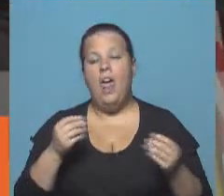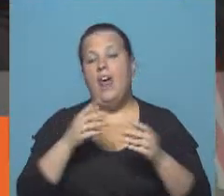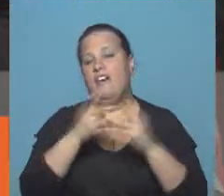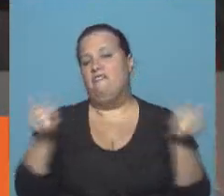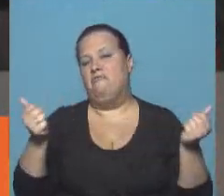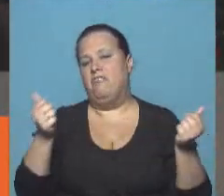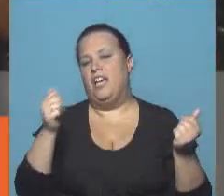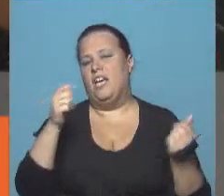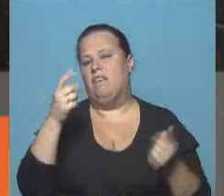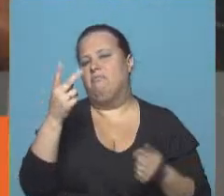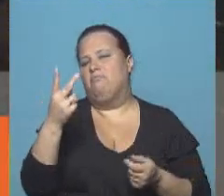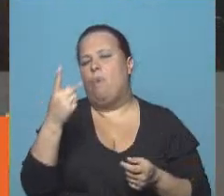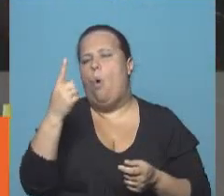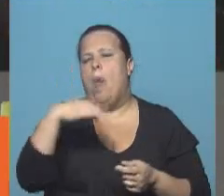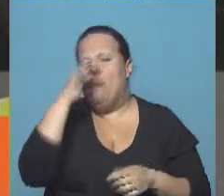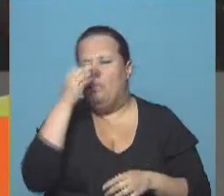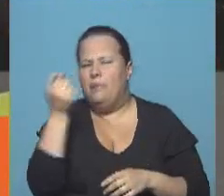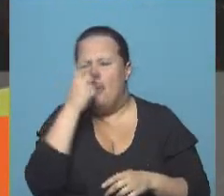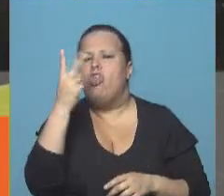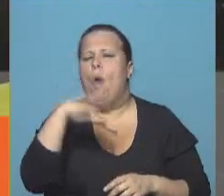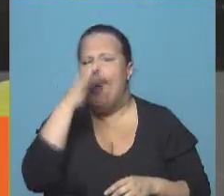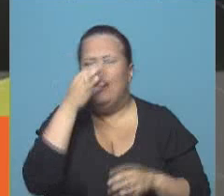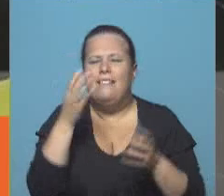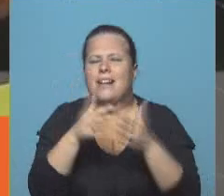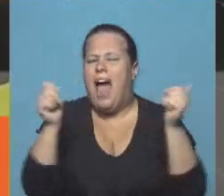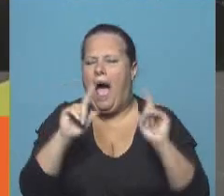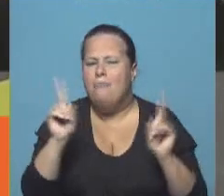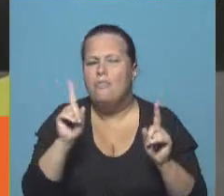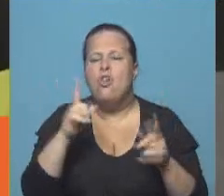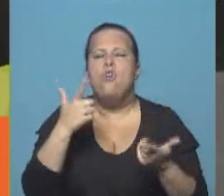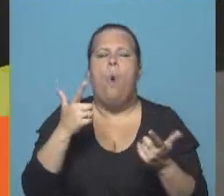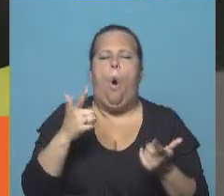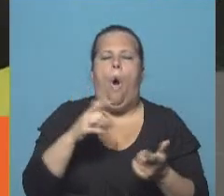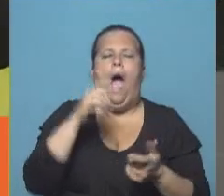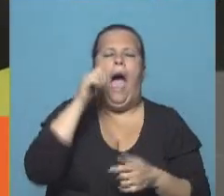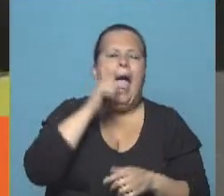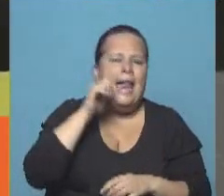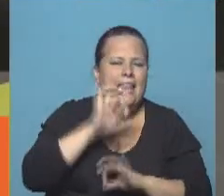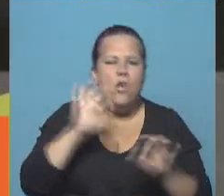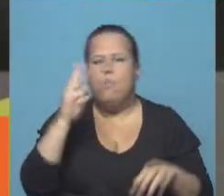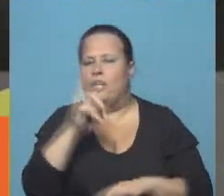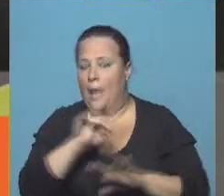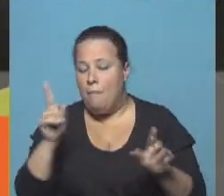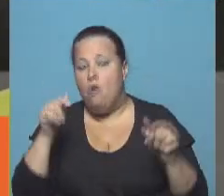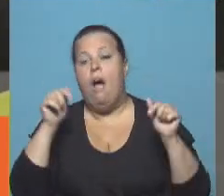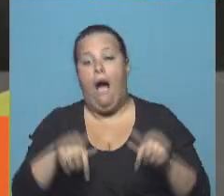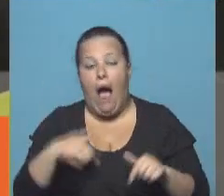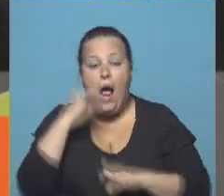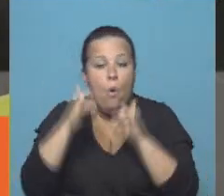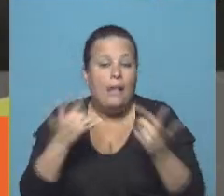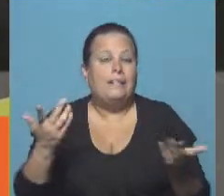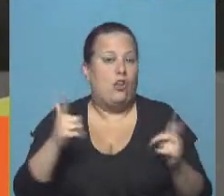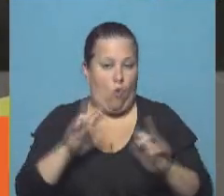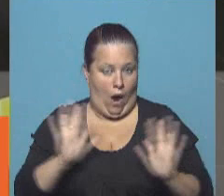de las 13 y 40. Fue muy rápido sin arrojar ningún tipo de víctimas que hoy tengamos que